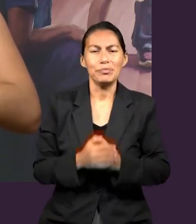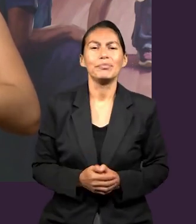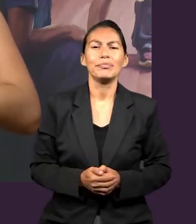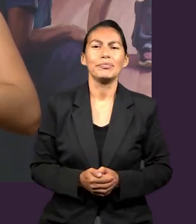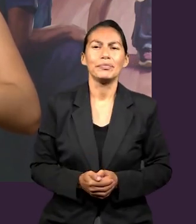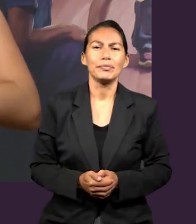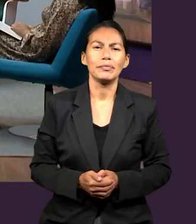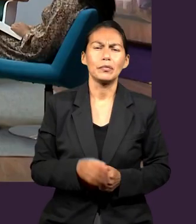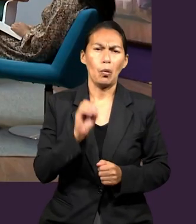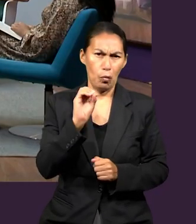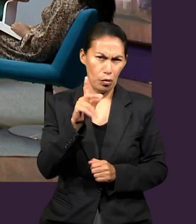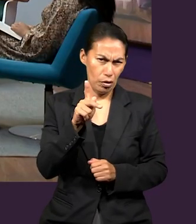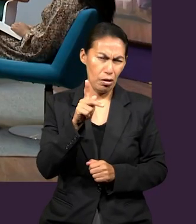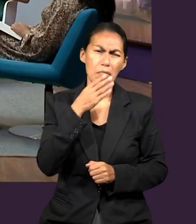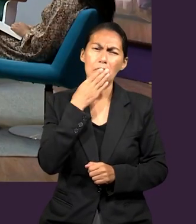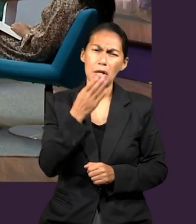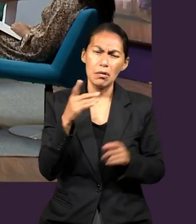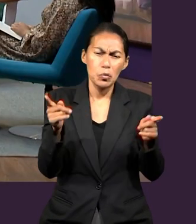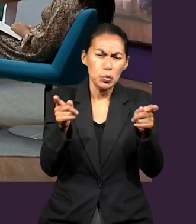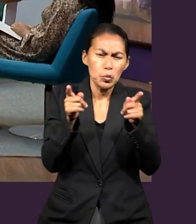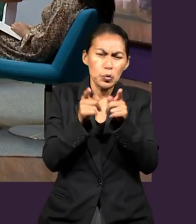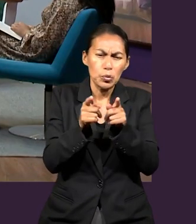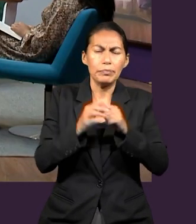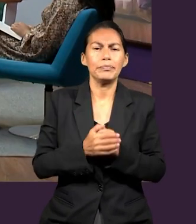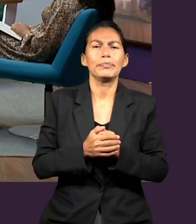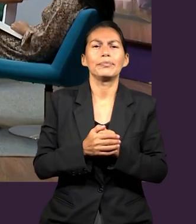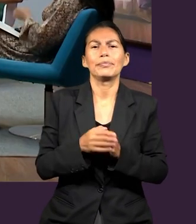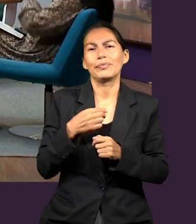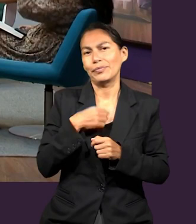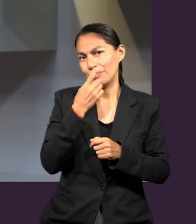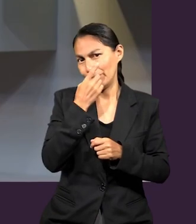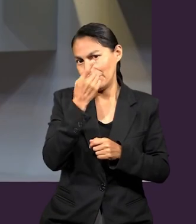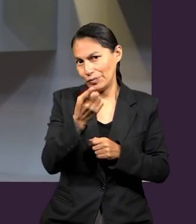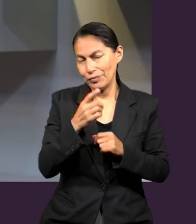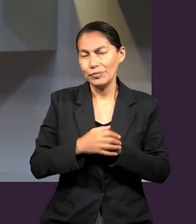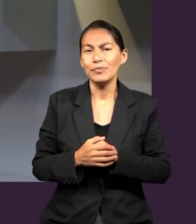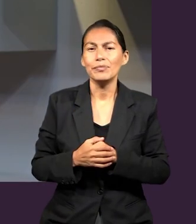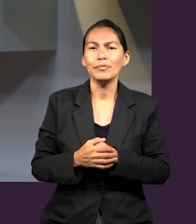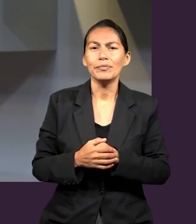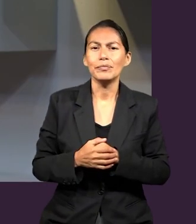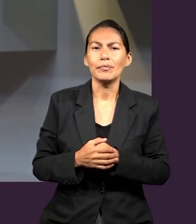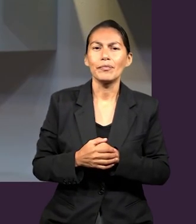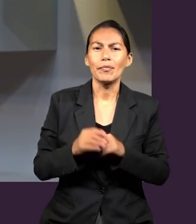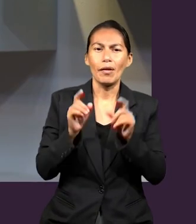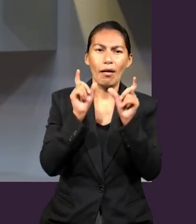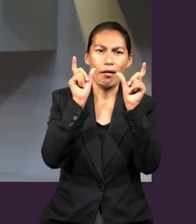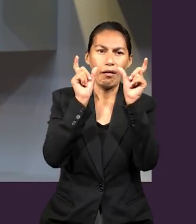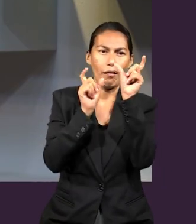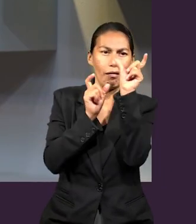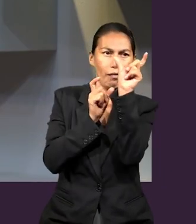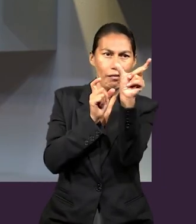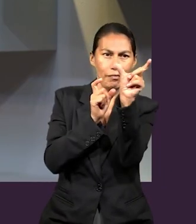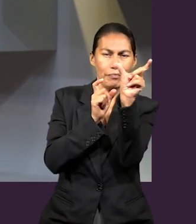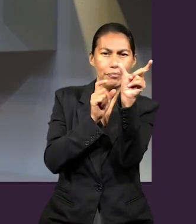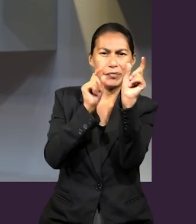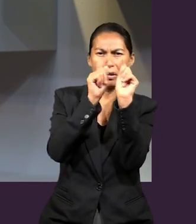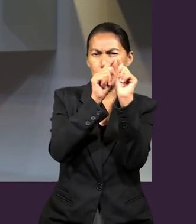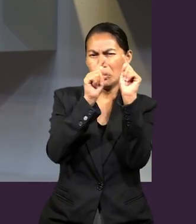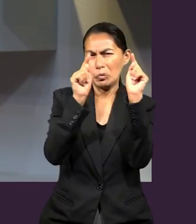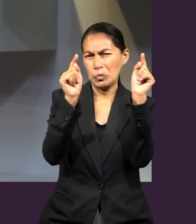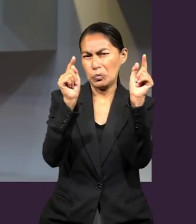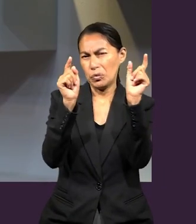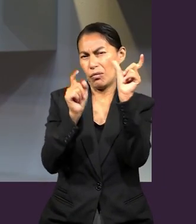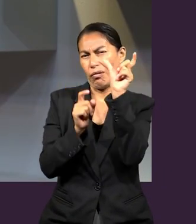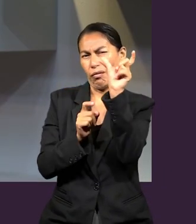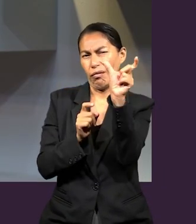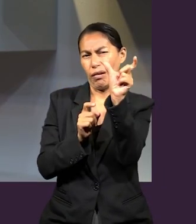manos de Dios. Ok. Para resumir esta parte, quiero comentarles esto. Hay una frase